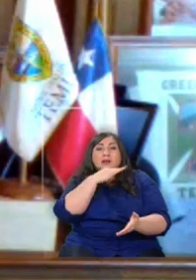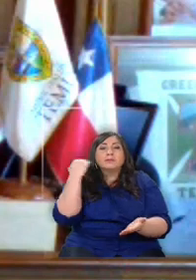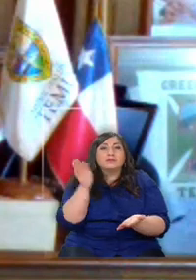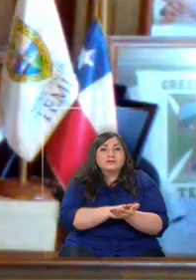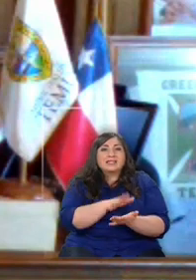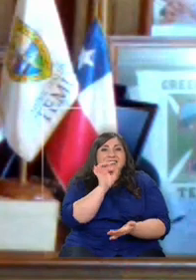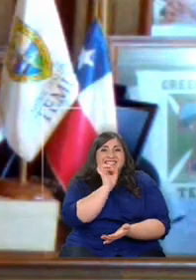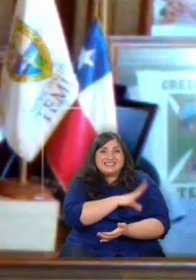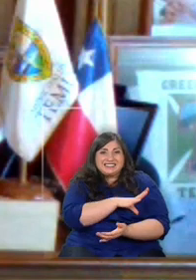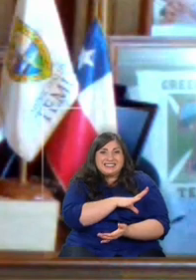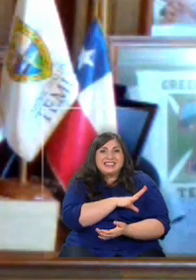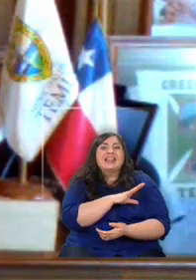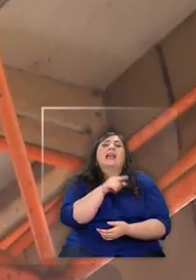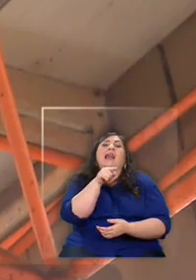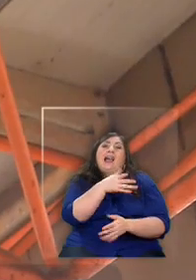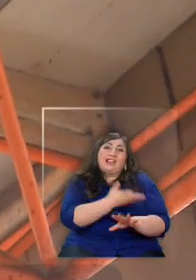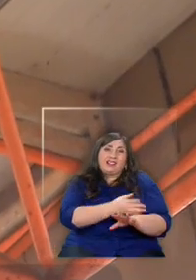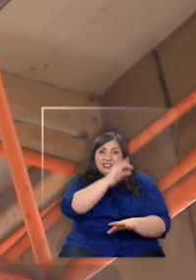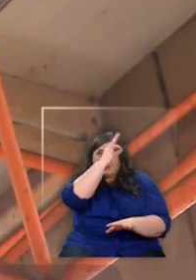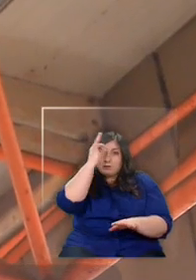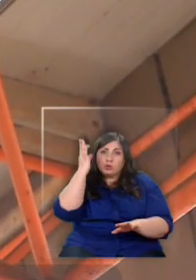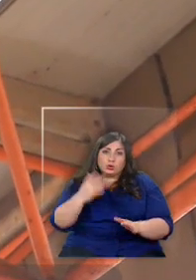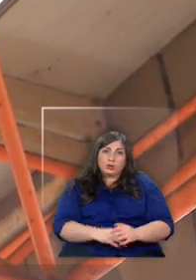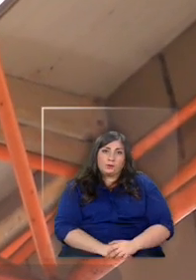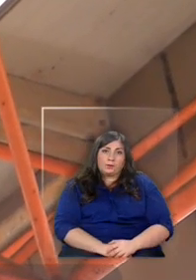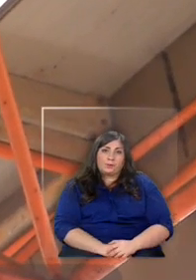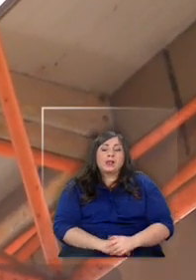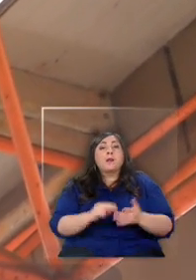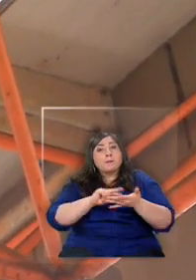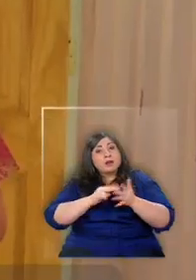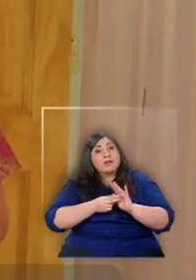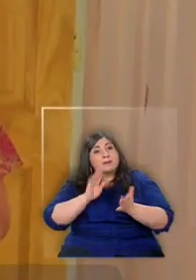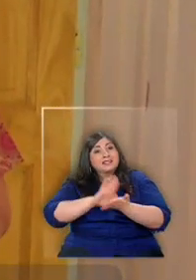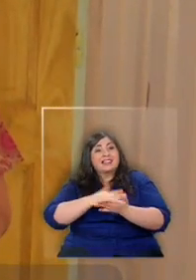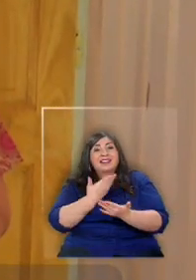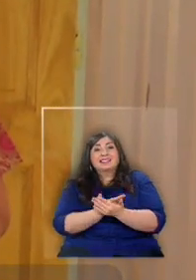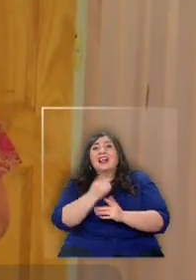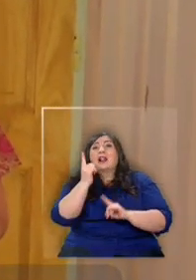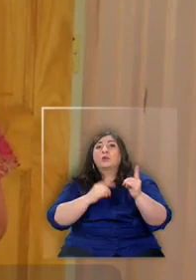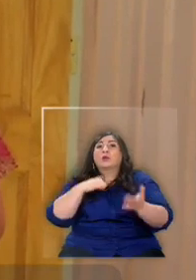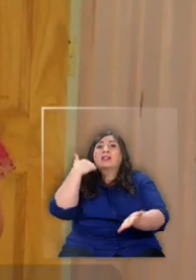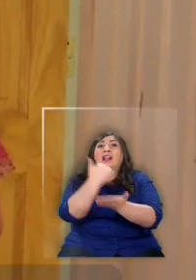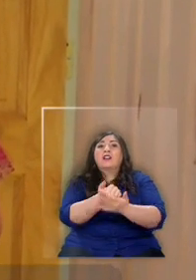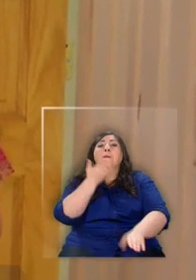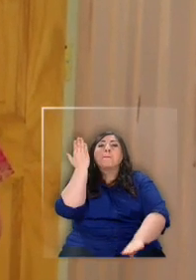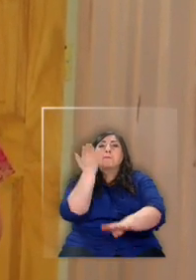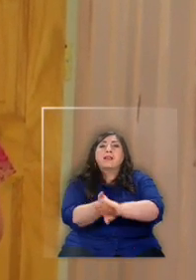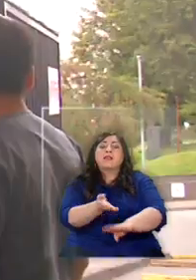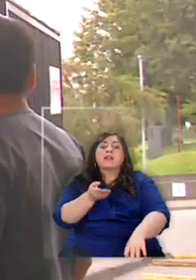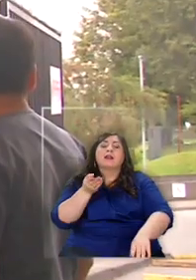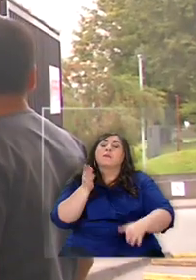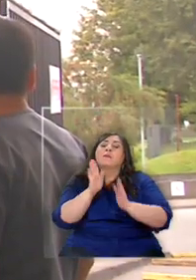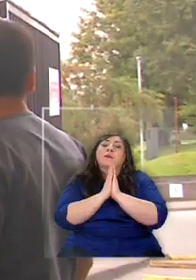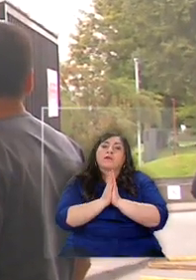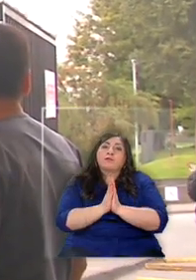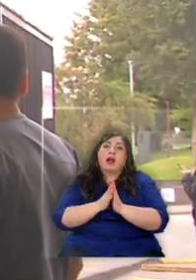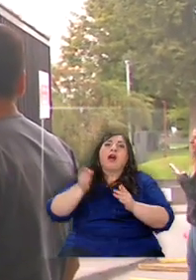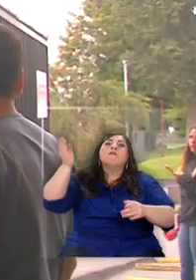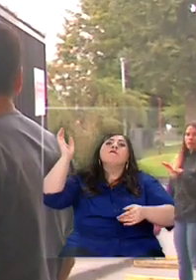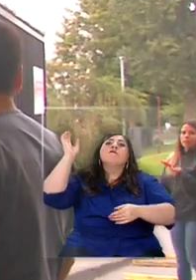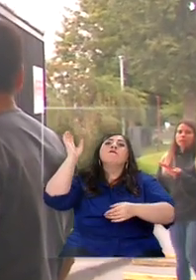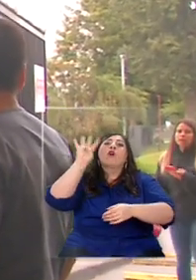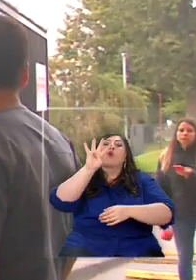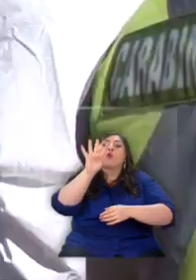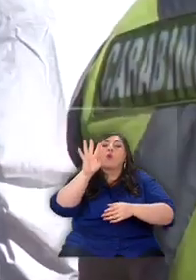Chile están en Temuco. Crisis sanitaria que llevó a algunos alcaldes a exigir cuarentena total en la región, acusan